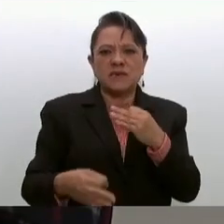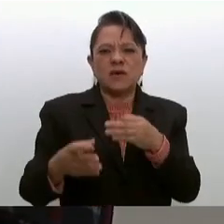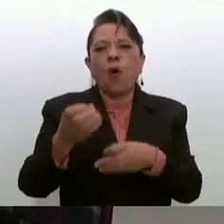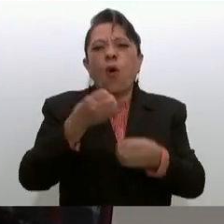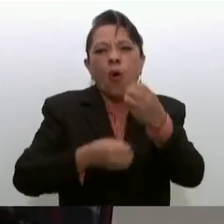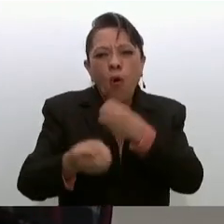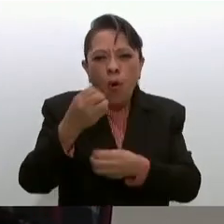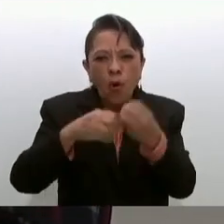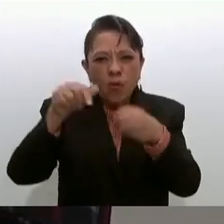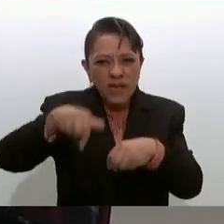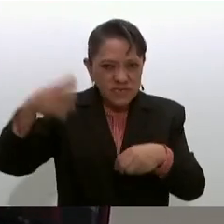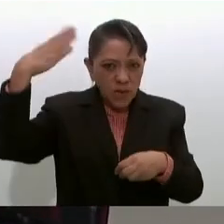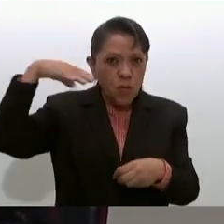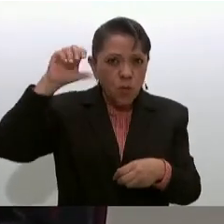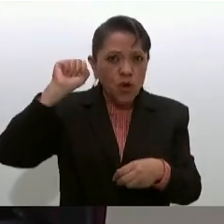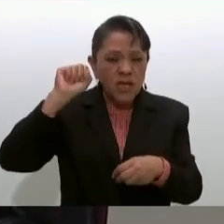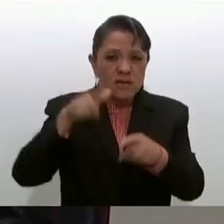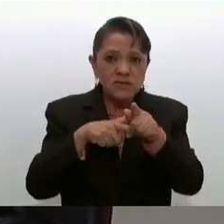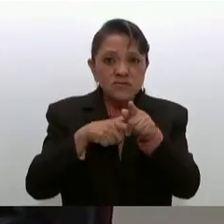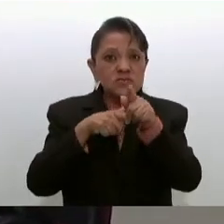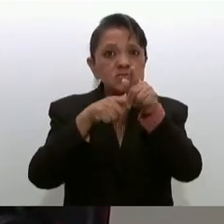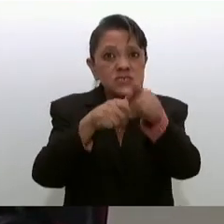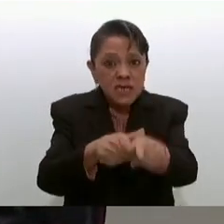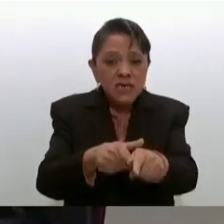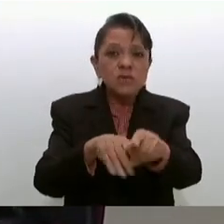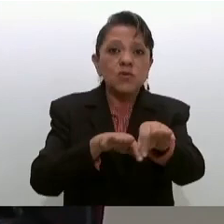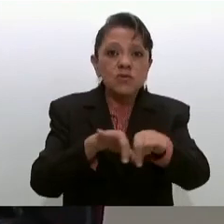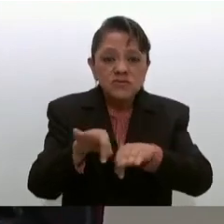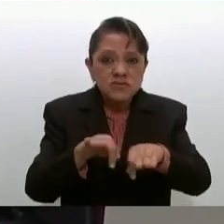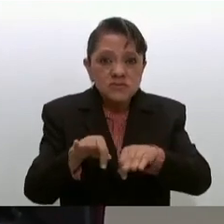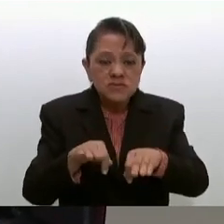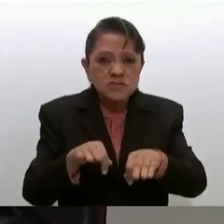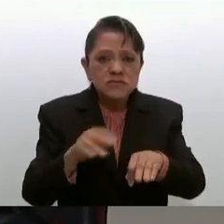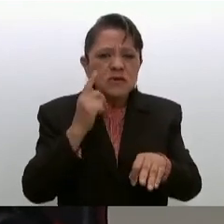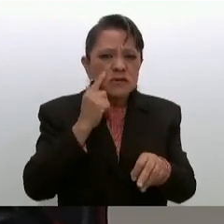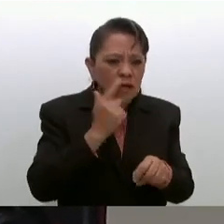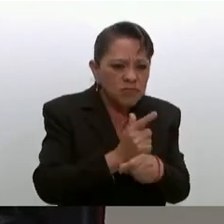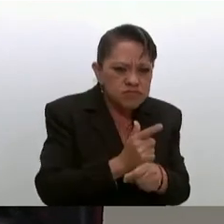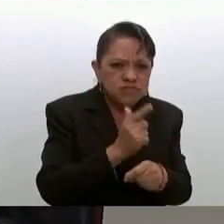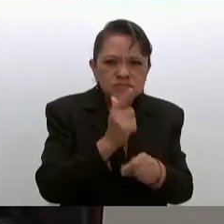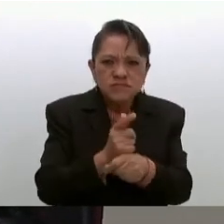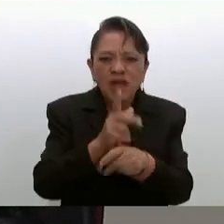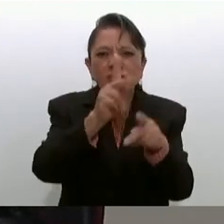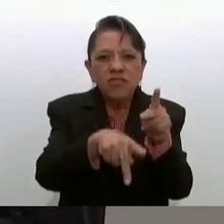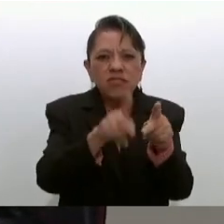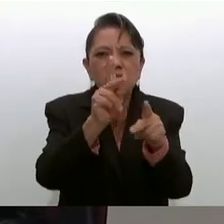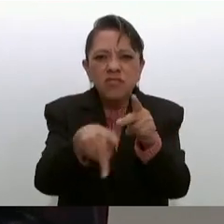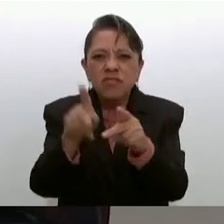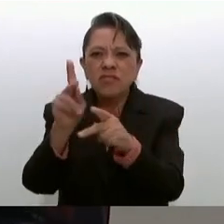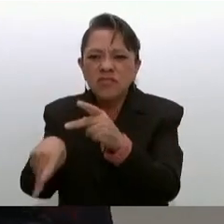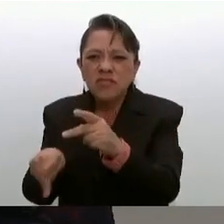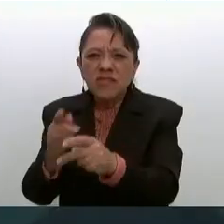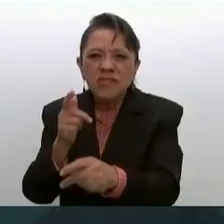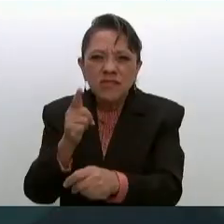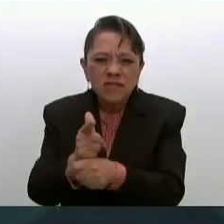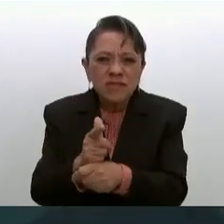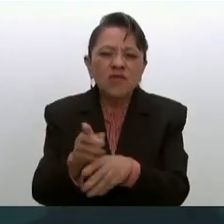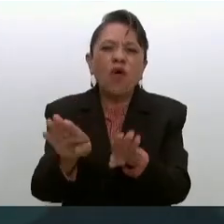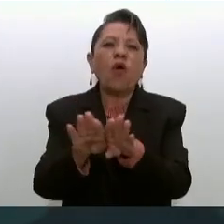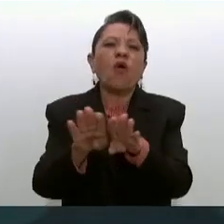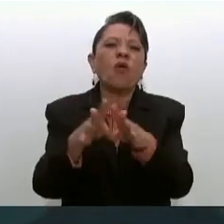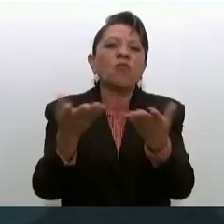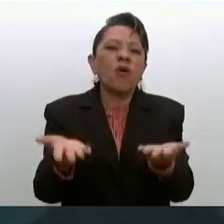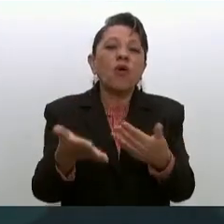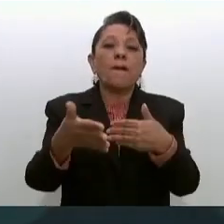y lo vamos a seguir haciendo que encontramos inconclusas como la modernización